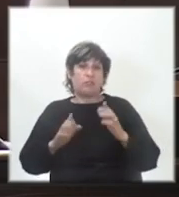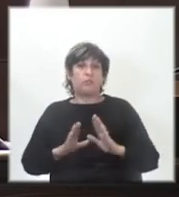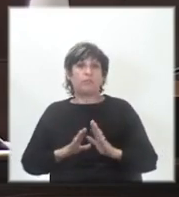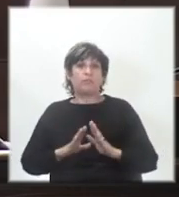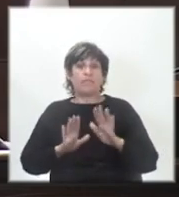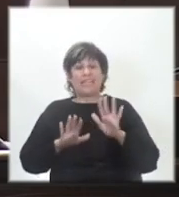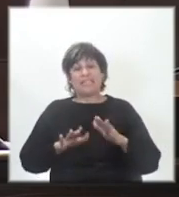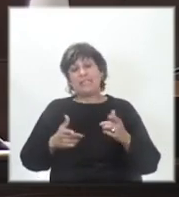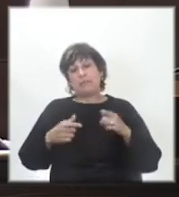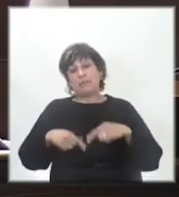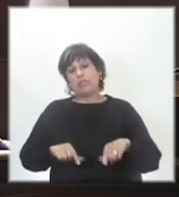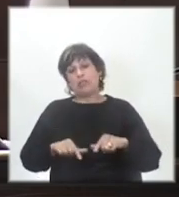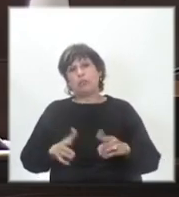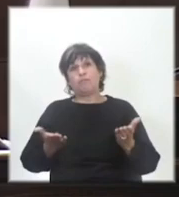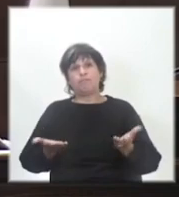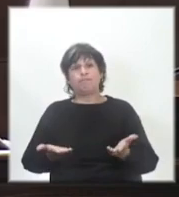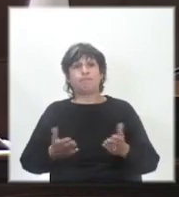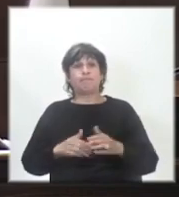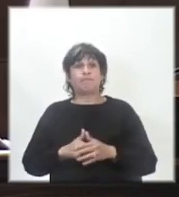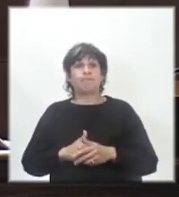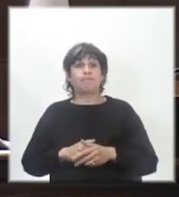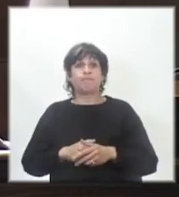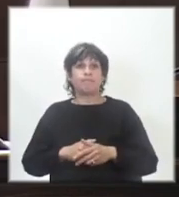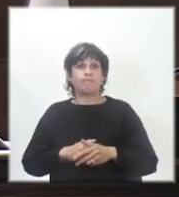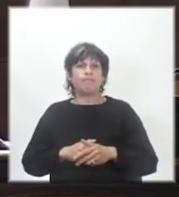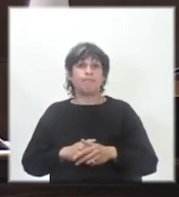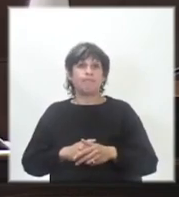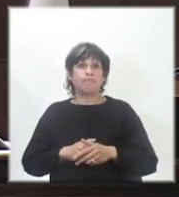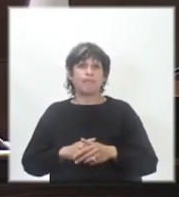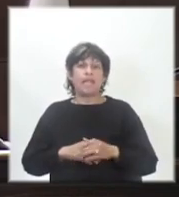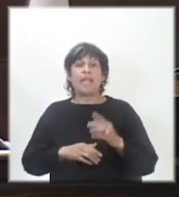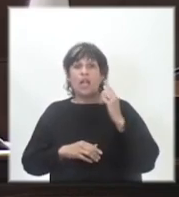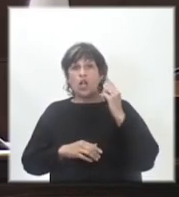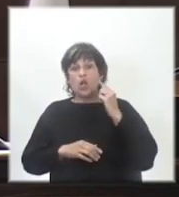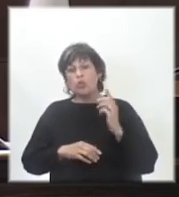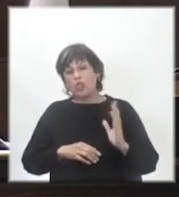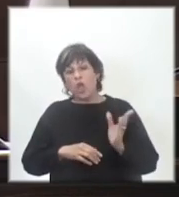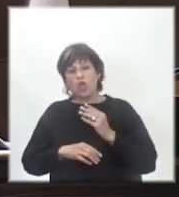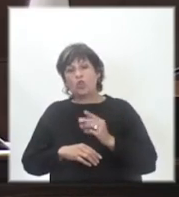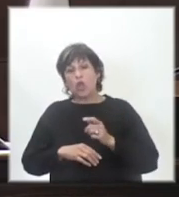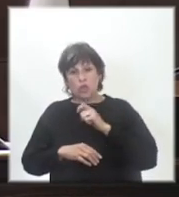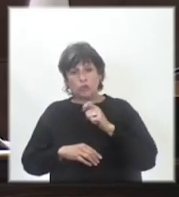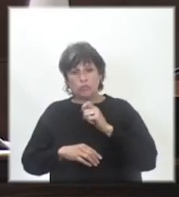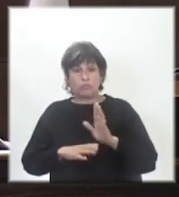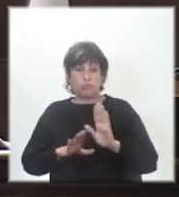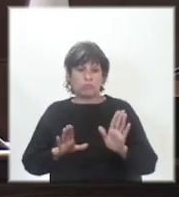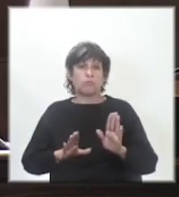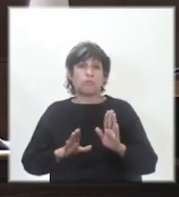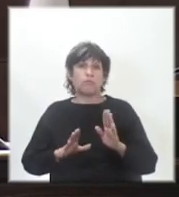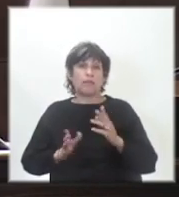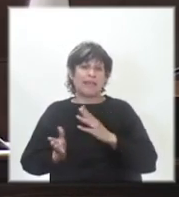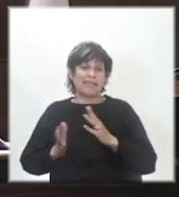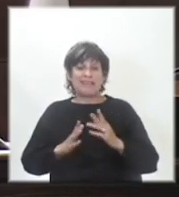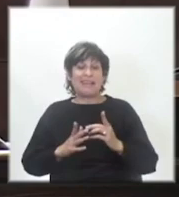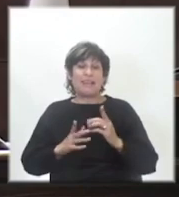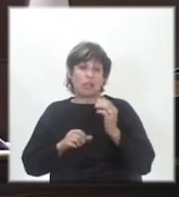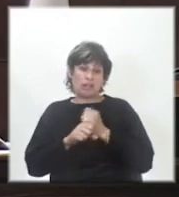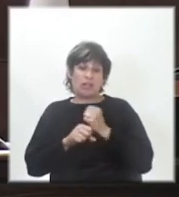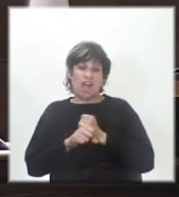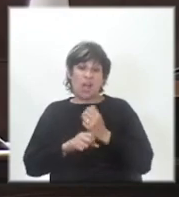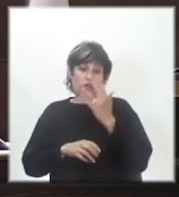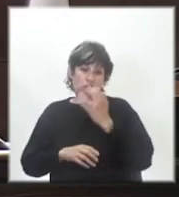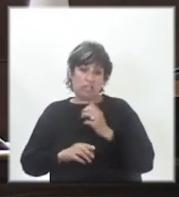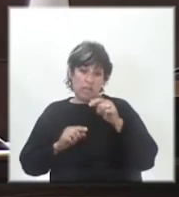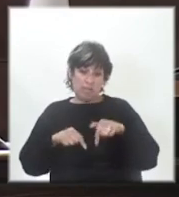Así que, Ministro, lo he escuchado en todos los medios. Hemos tratado de trabajar seriamente esta